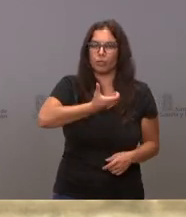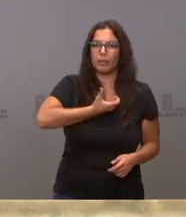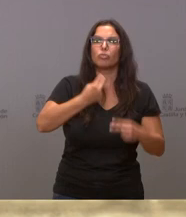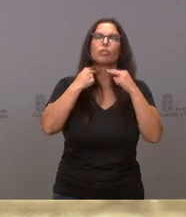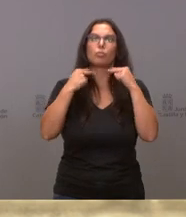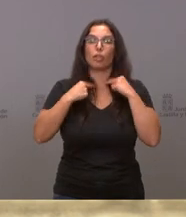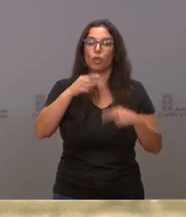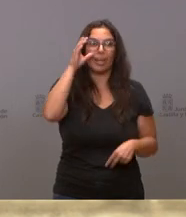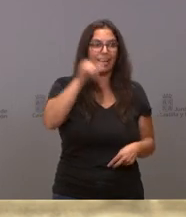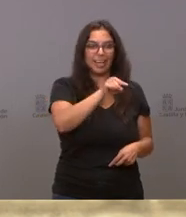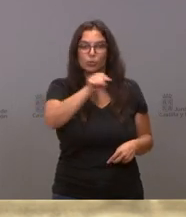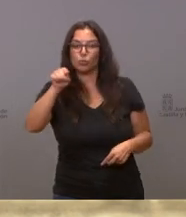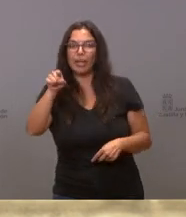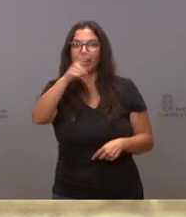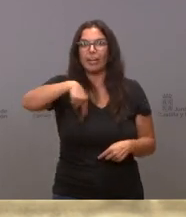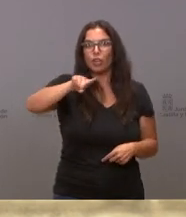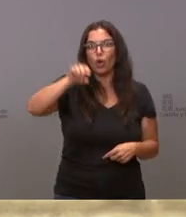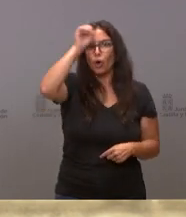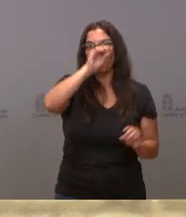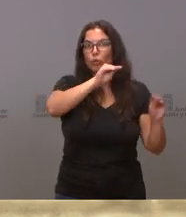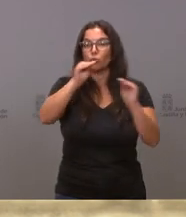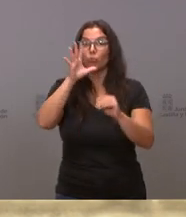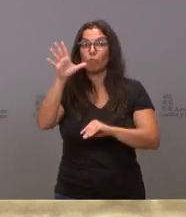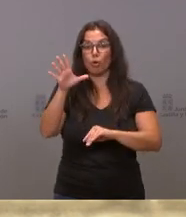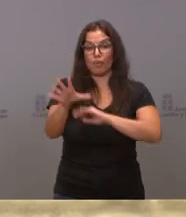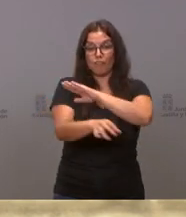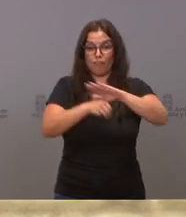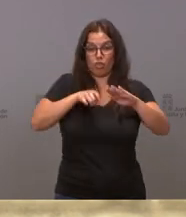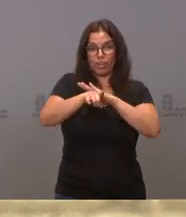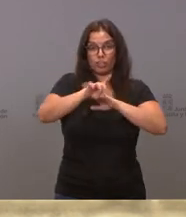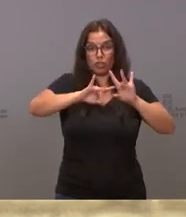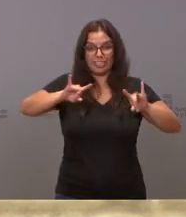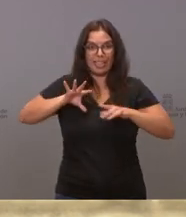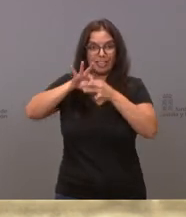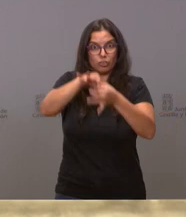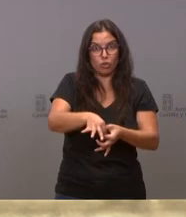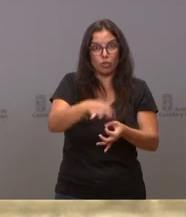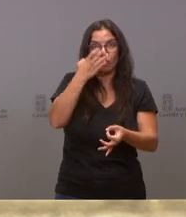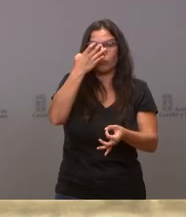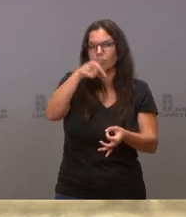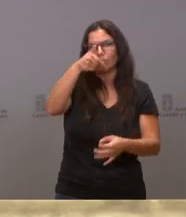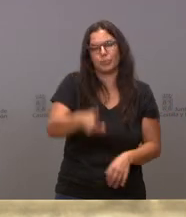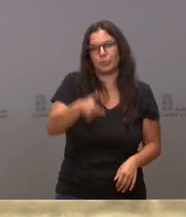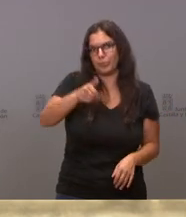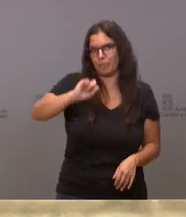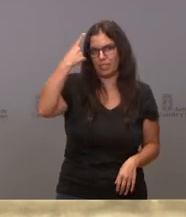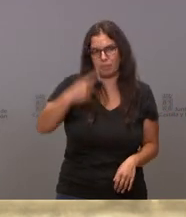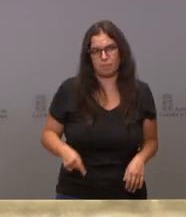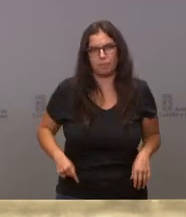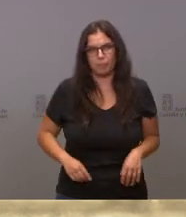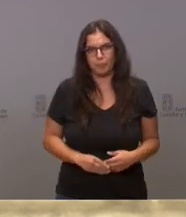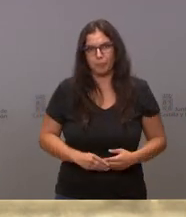porque entendemos que la gestión de los fondos en el territorio y desde el territorio es lo más importante.